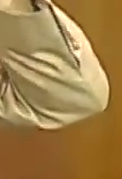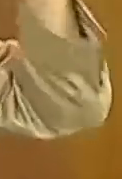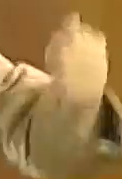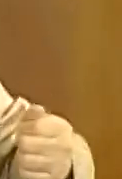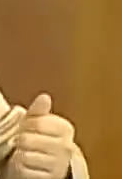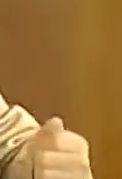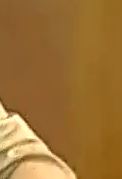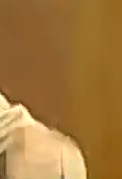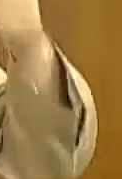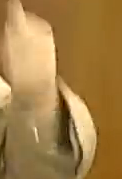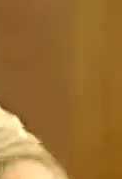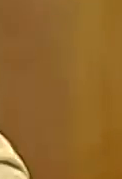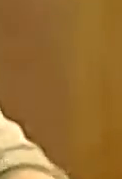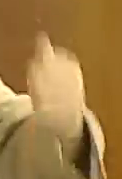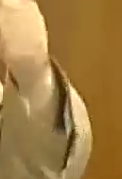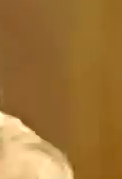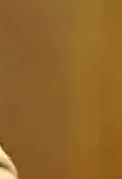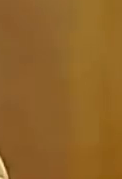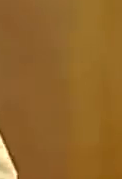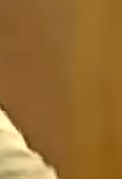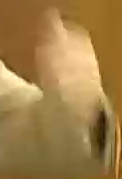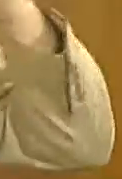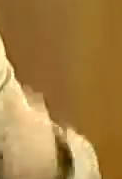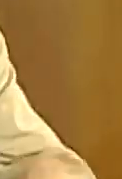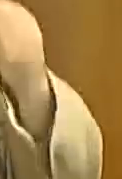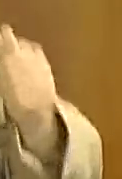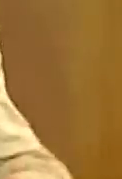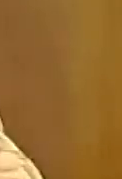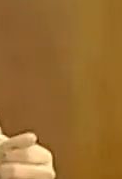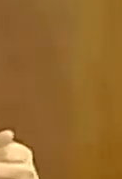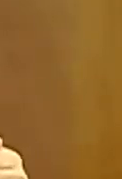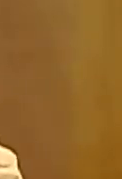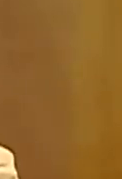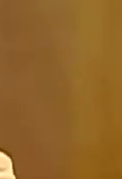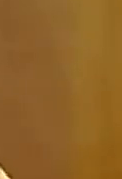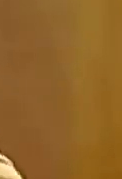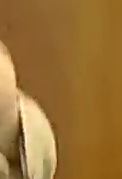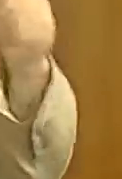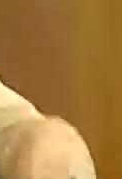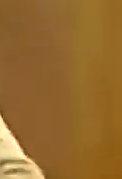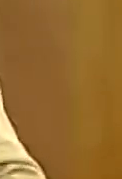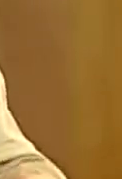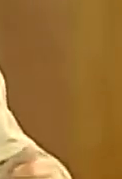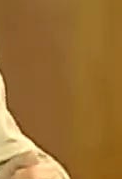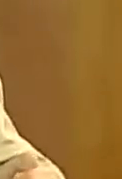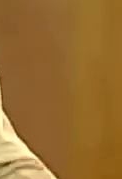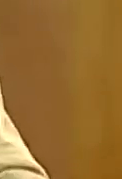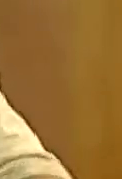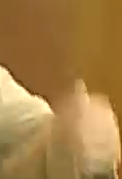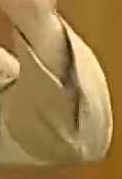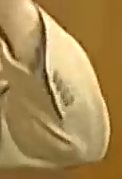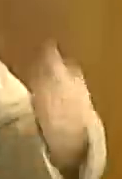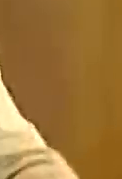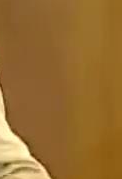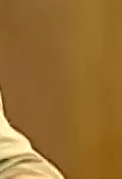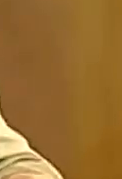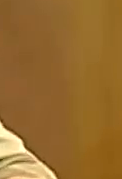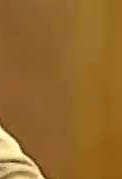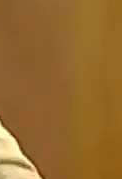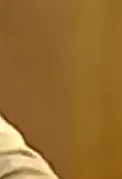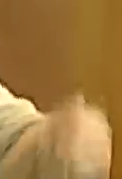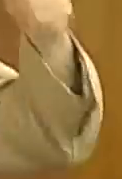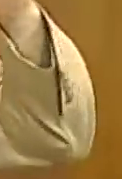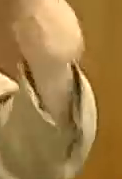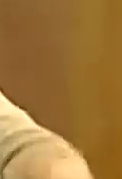este país haga una demostración de democracia que jamás olvidará el mundo jamás olvidarán los gringos y jamás olvidará